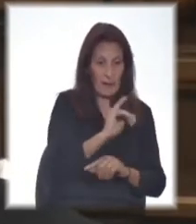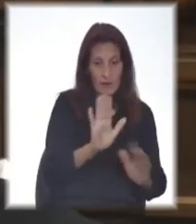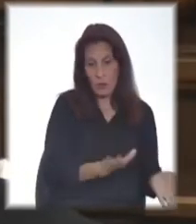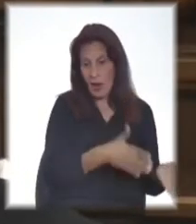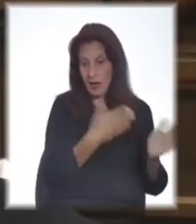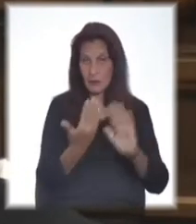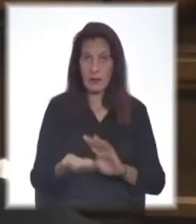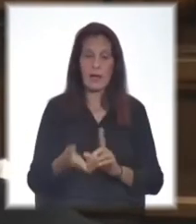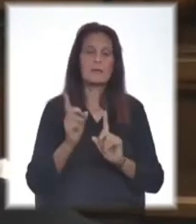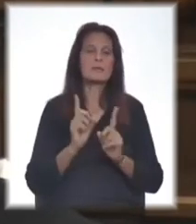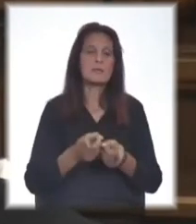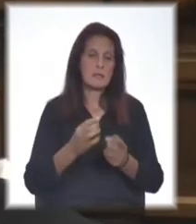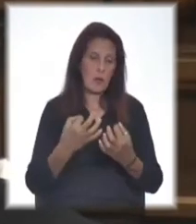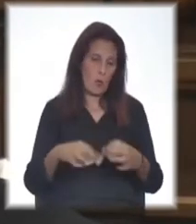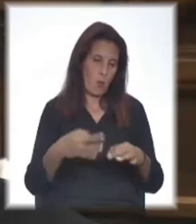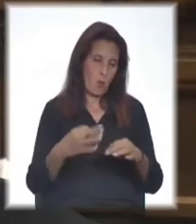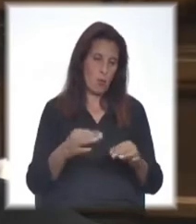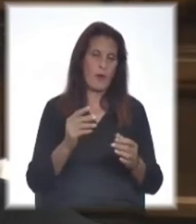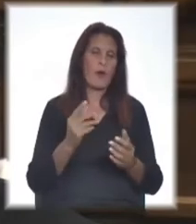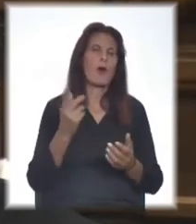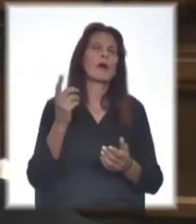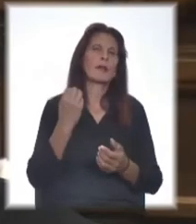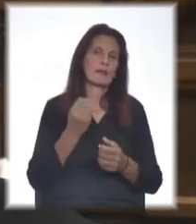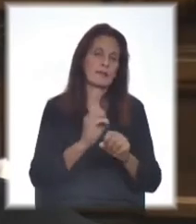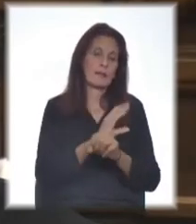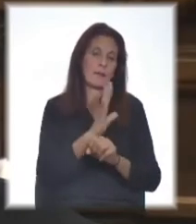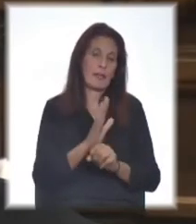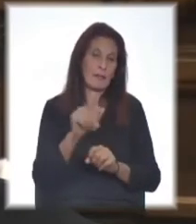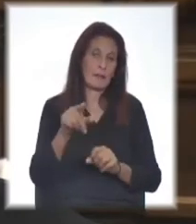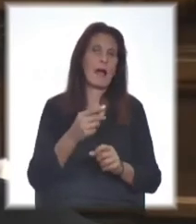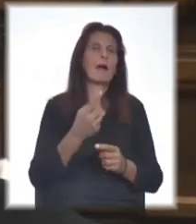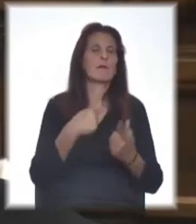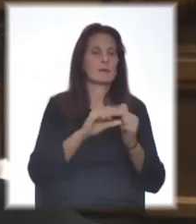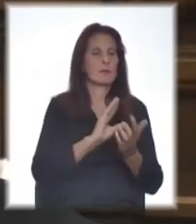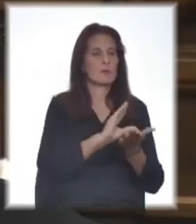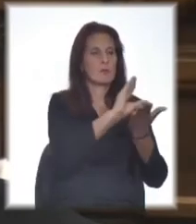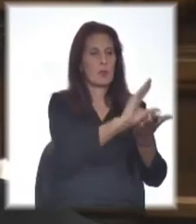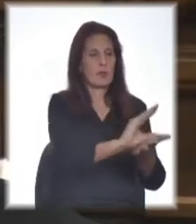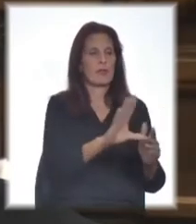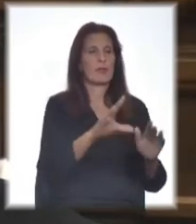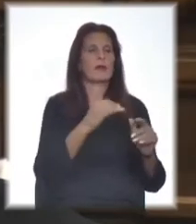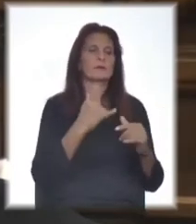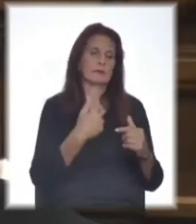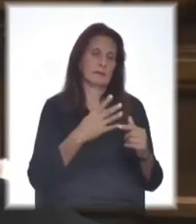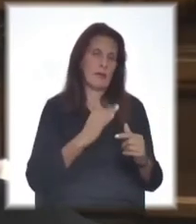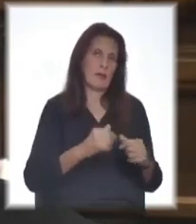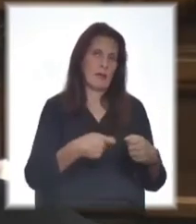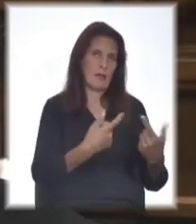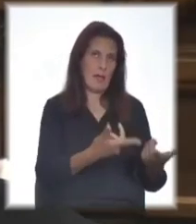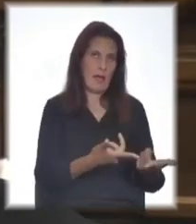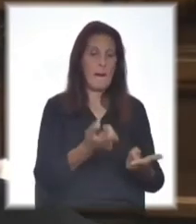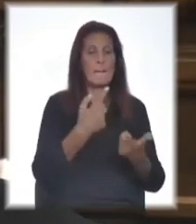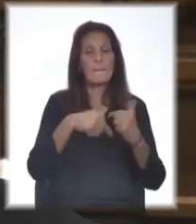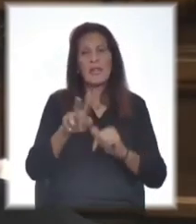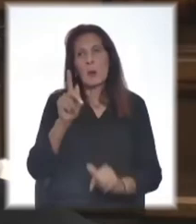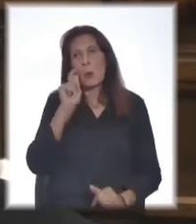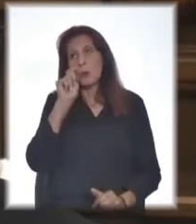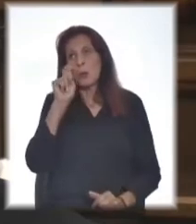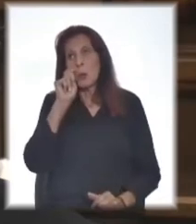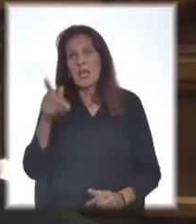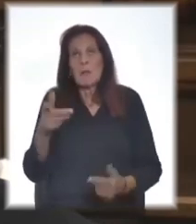estoy seguro que la declaración de emergencia y la batería de medidas y subsidios estaban hace meses. Pero como es turismo,